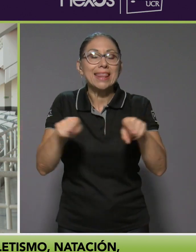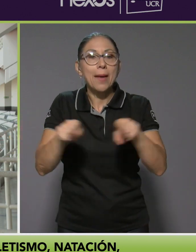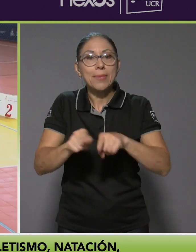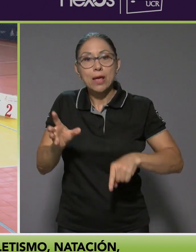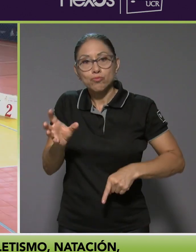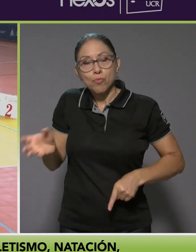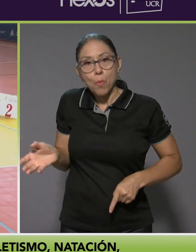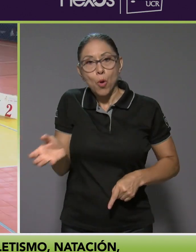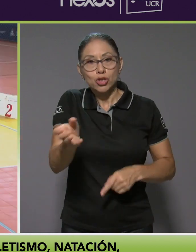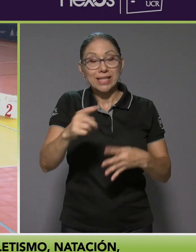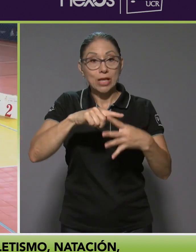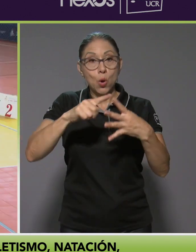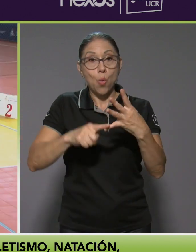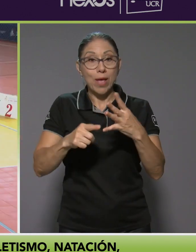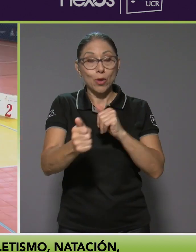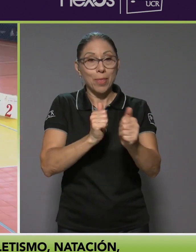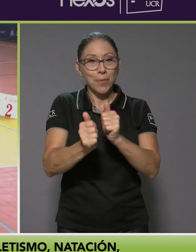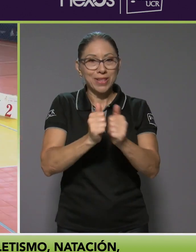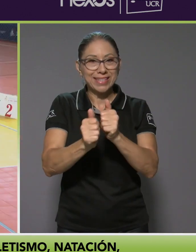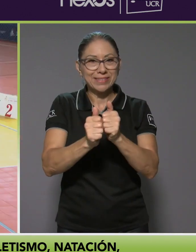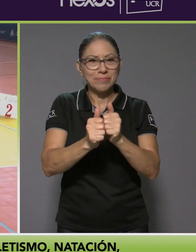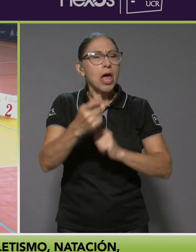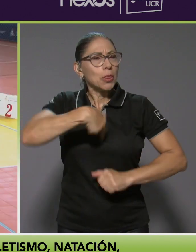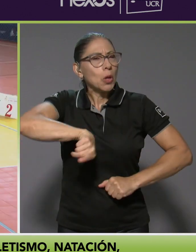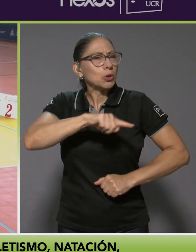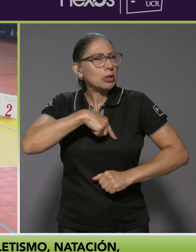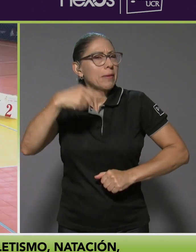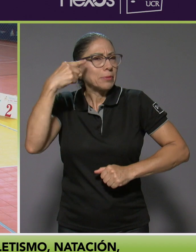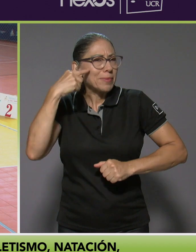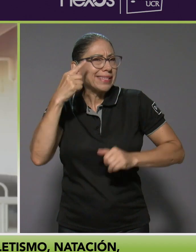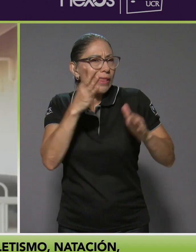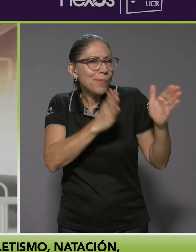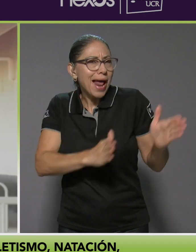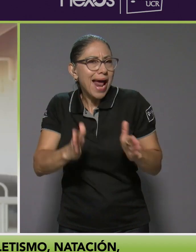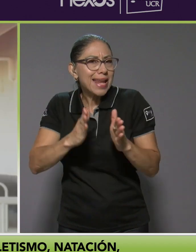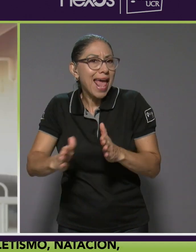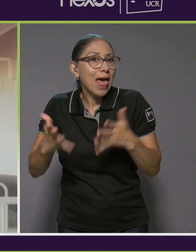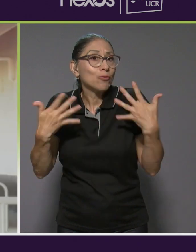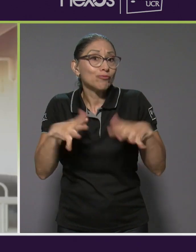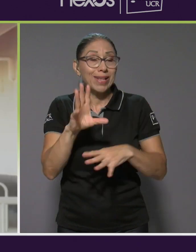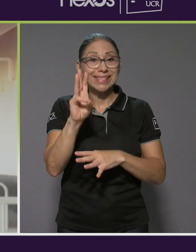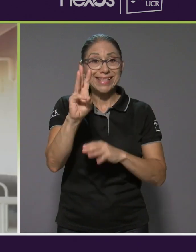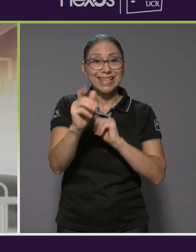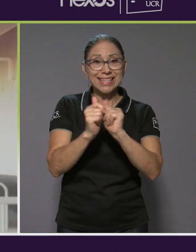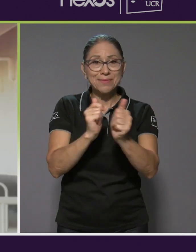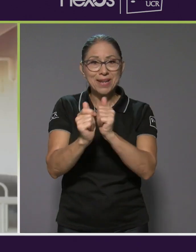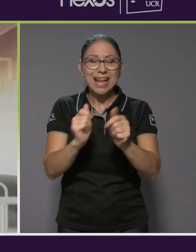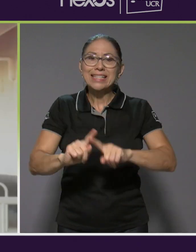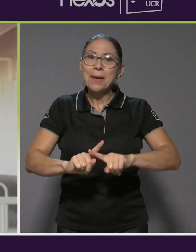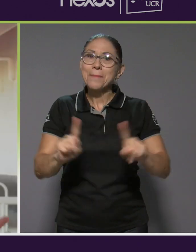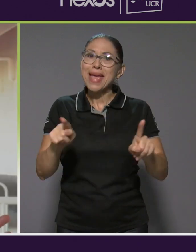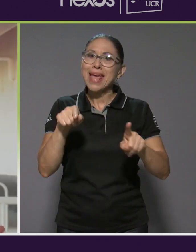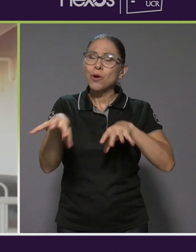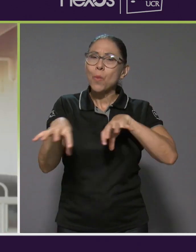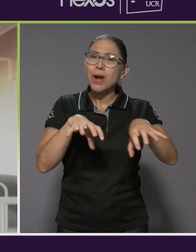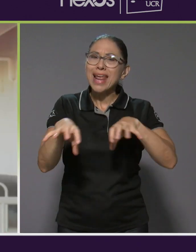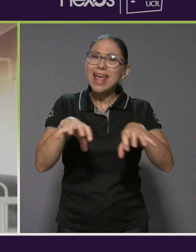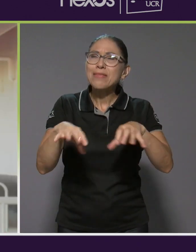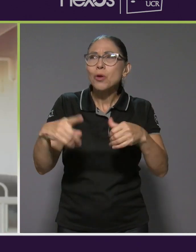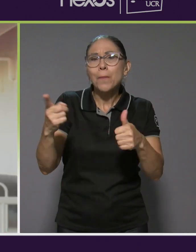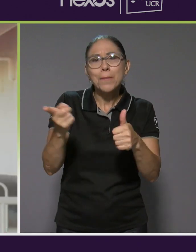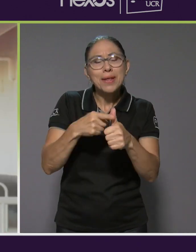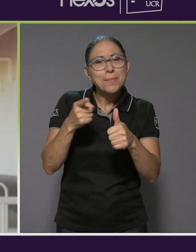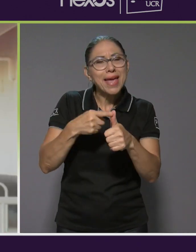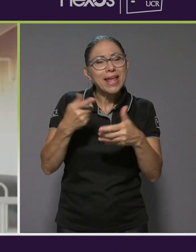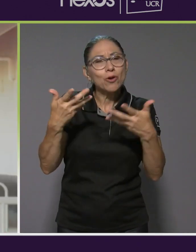Son cuatro deportes, teníamos planeado llevar hasta seis disciplinas, pero como el evento pasó, primero va a